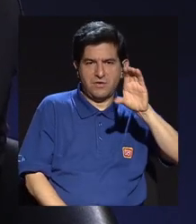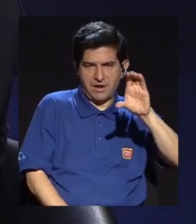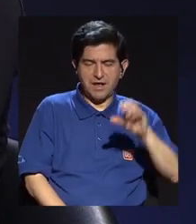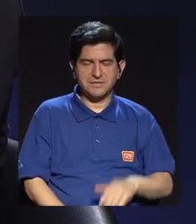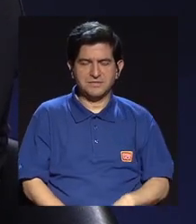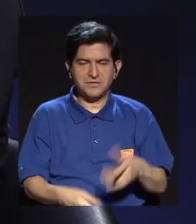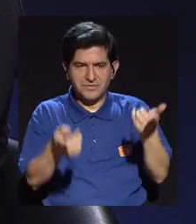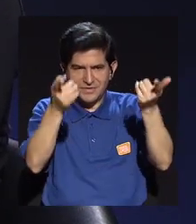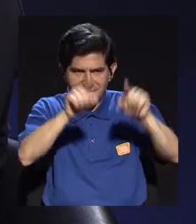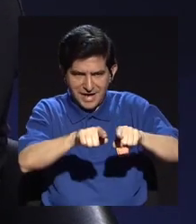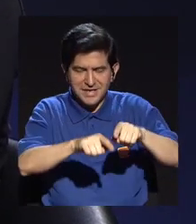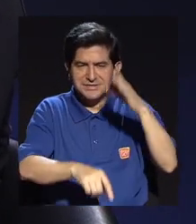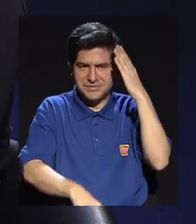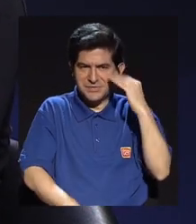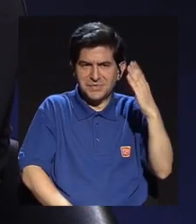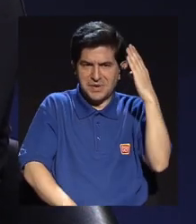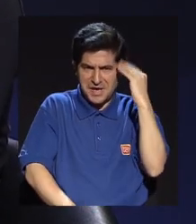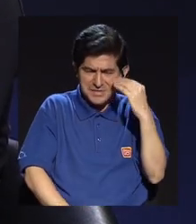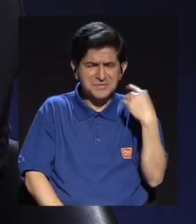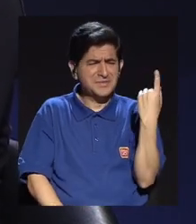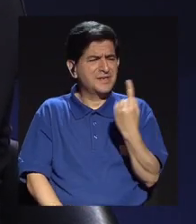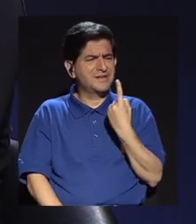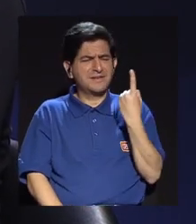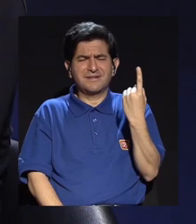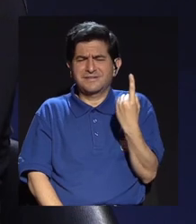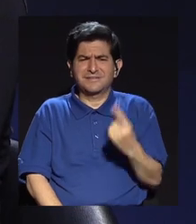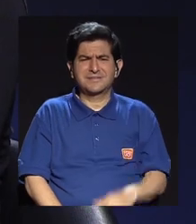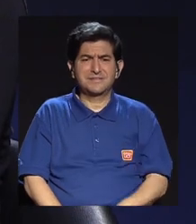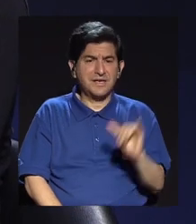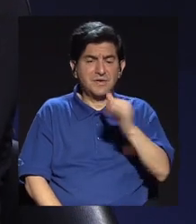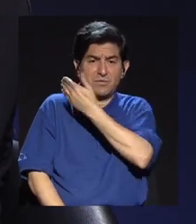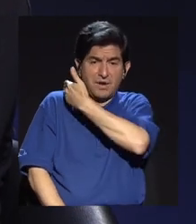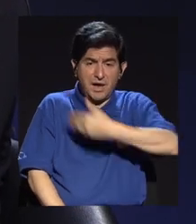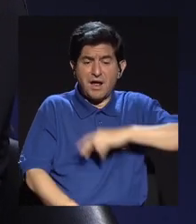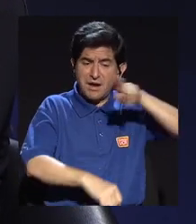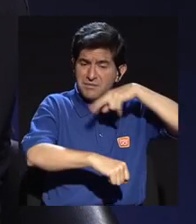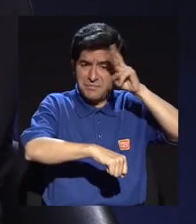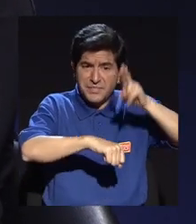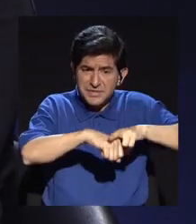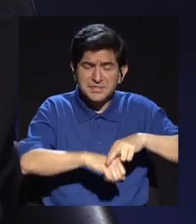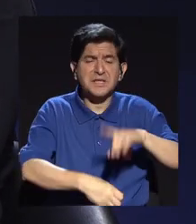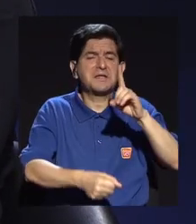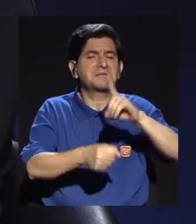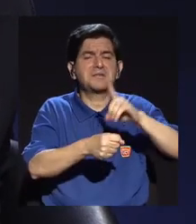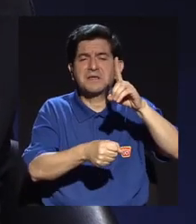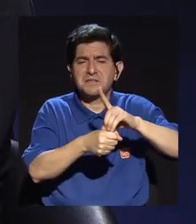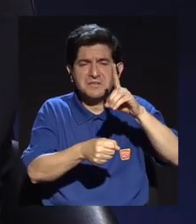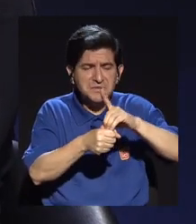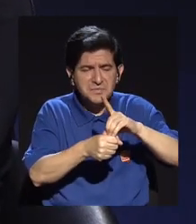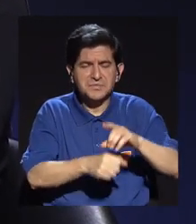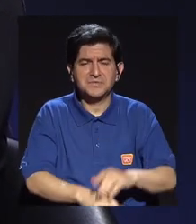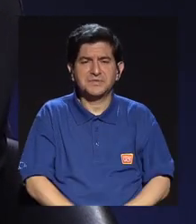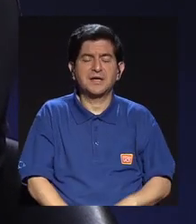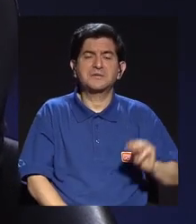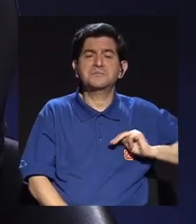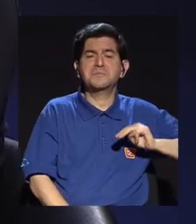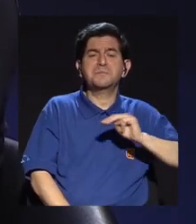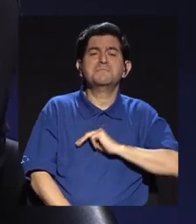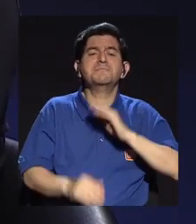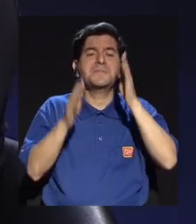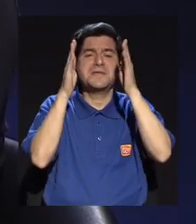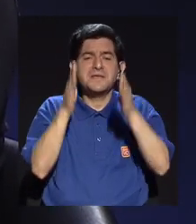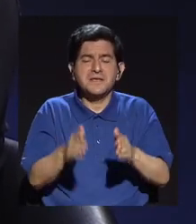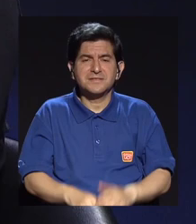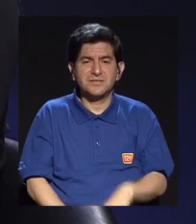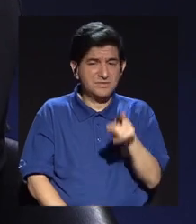experiencia la hemos vivido constantemente incluso con el presidente de la república, con diputados de la república, ministros que no les han